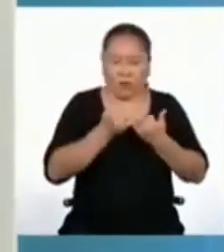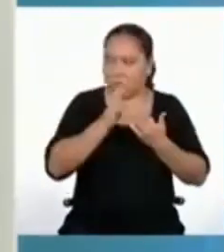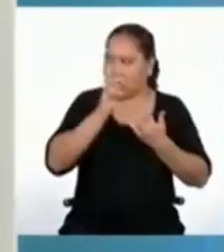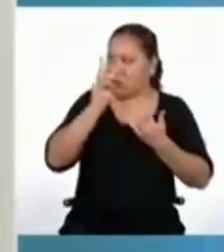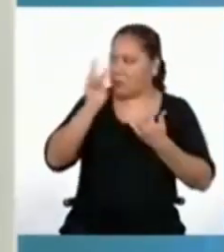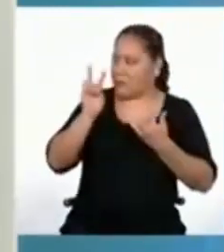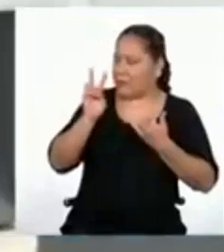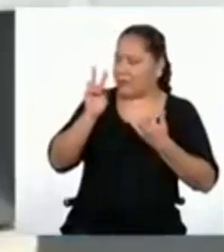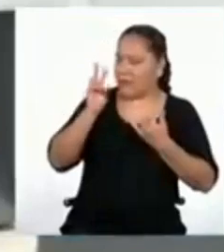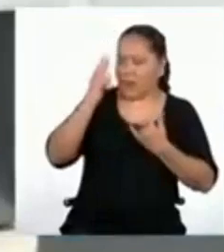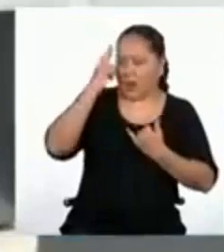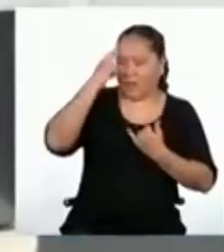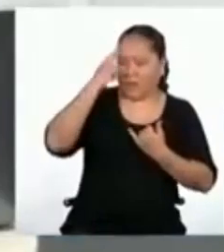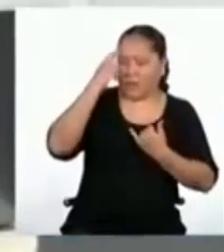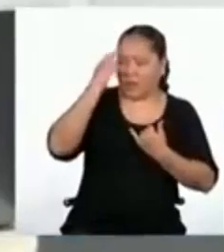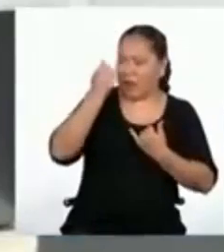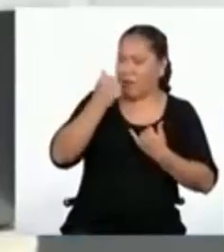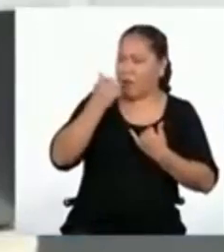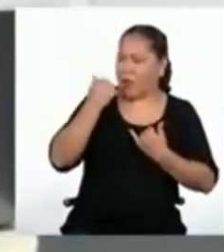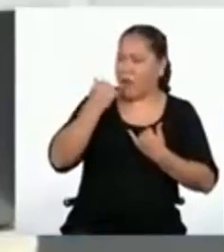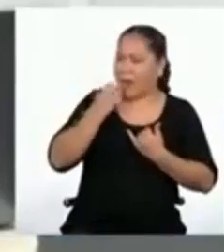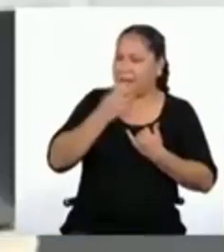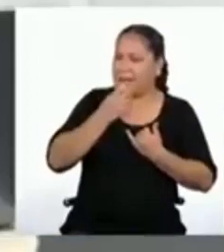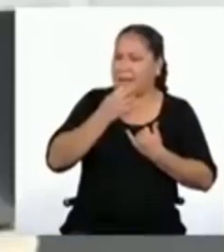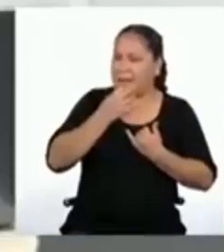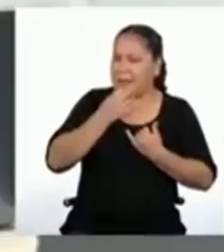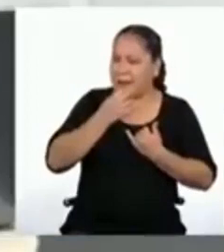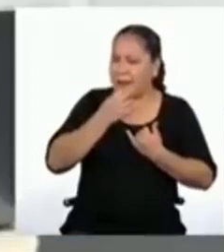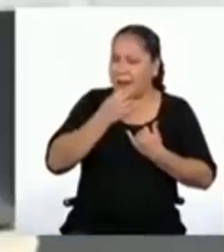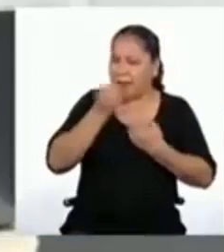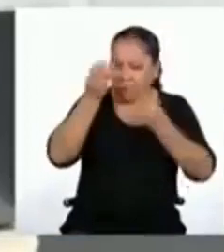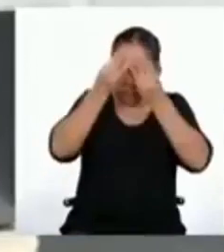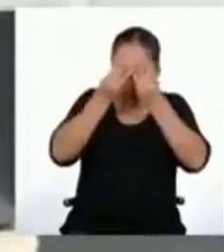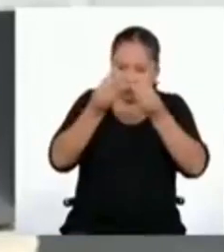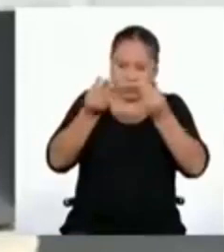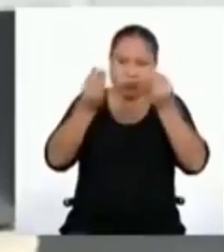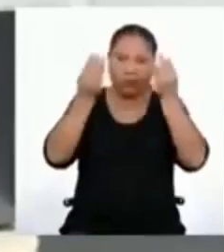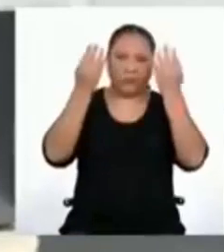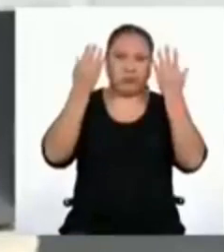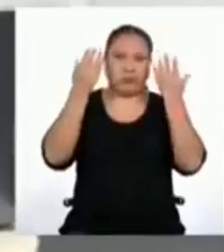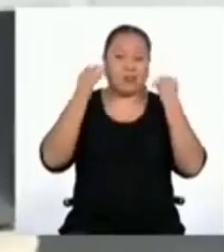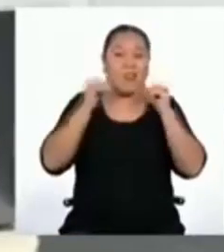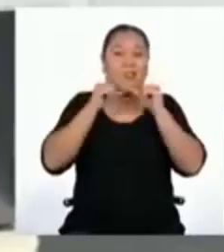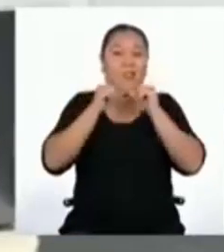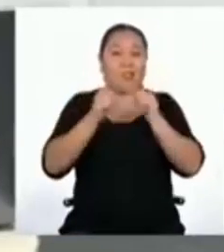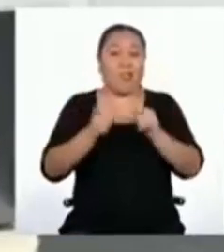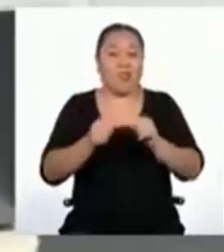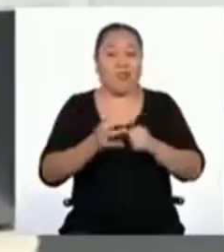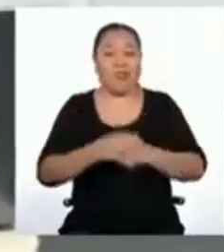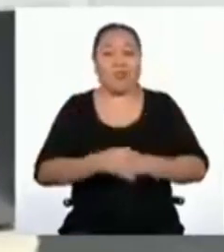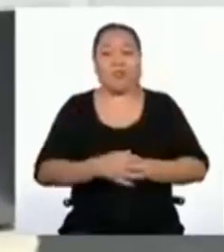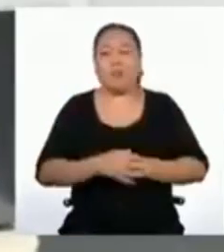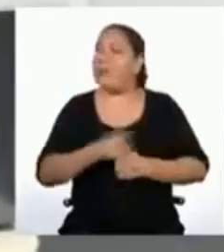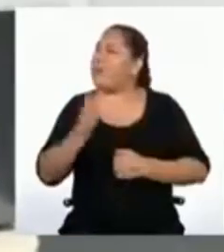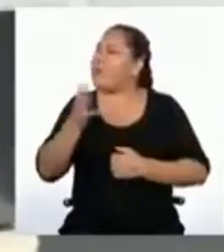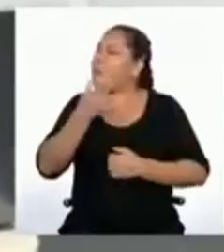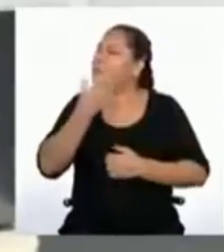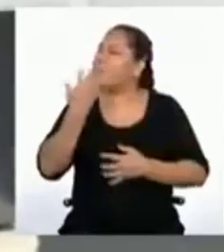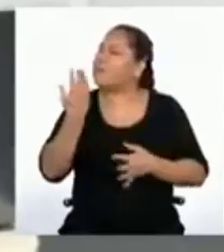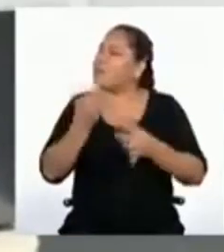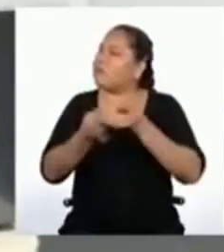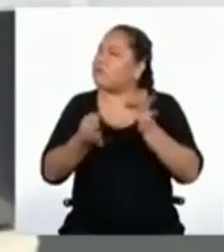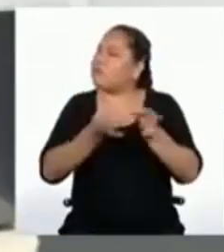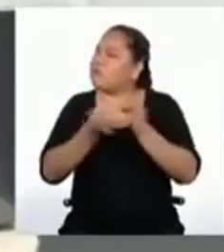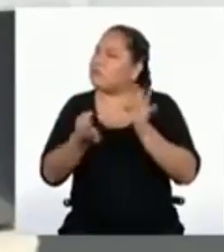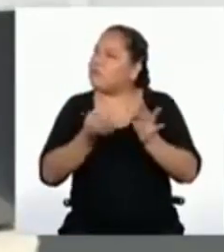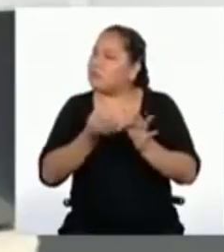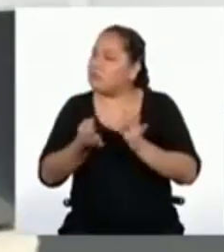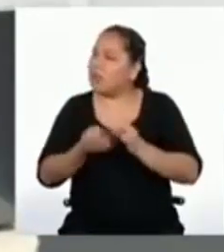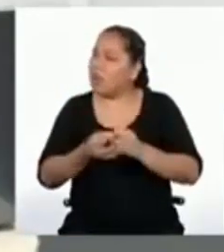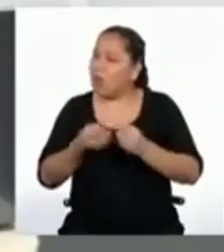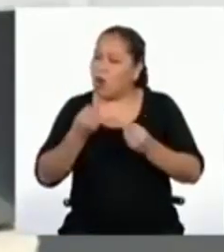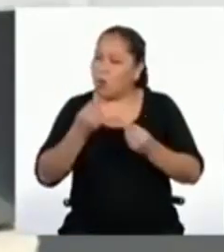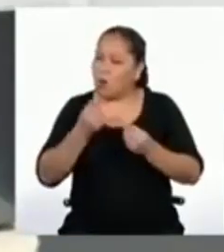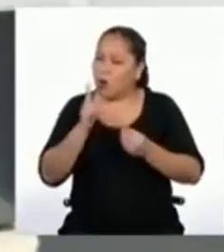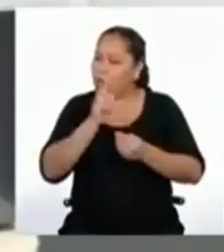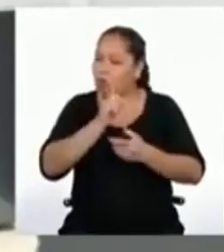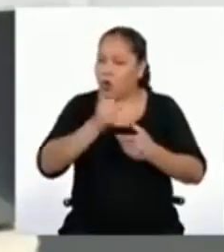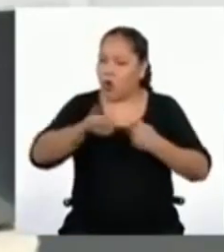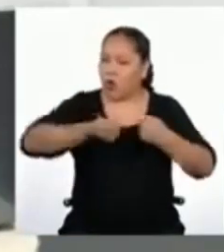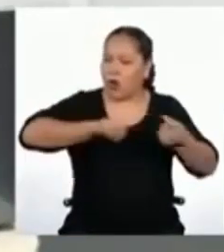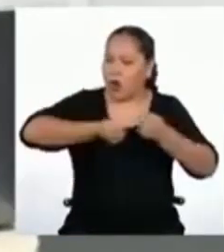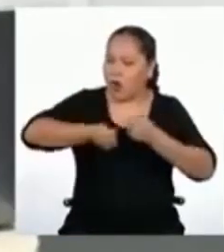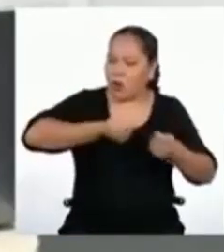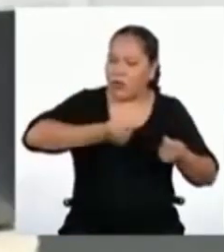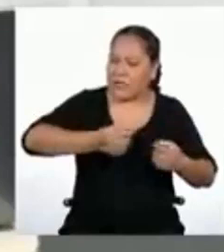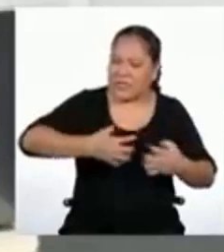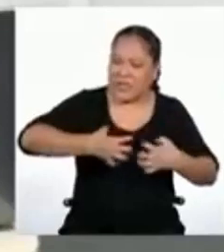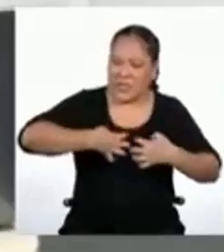reflexiva. Ya, y ¿me podría explicar mejor cómo es que todo esto de no regular la ira